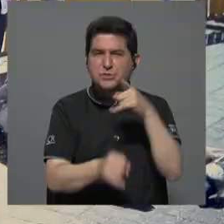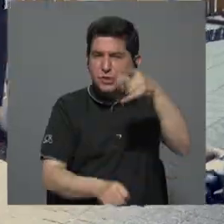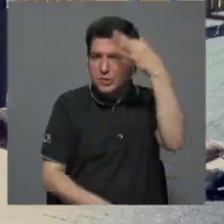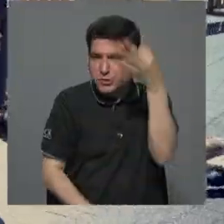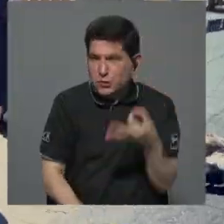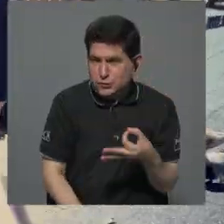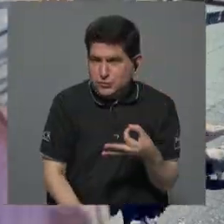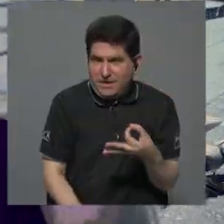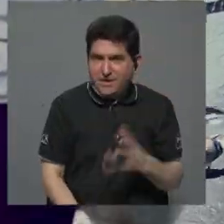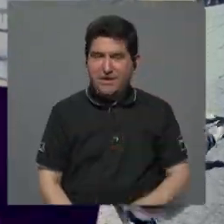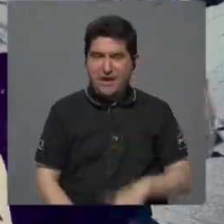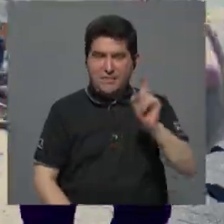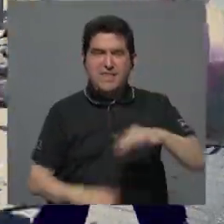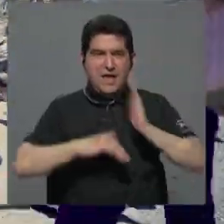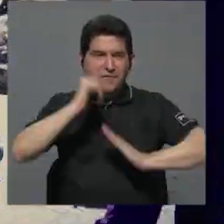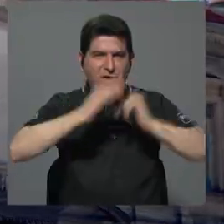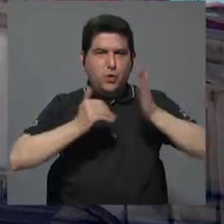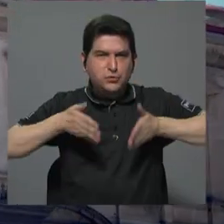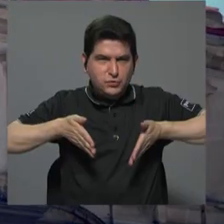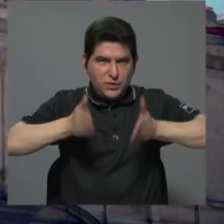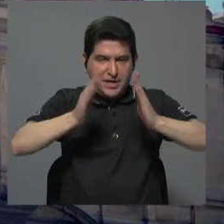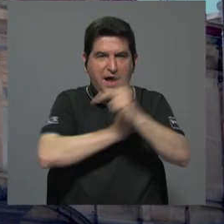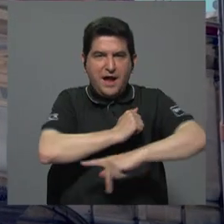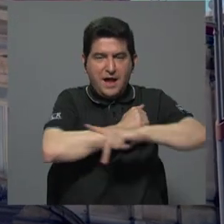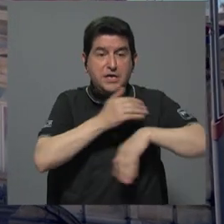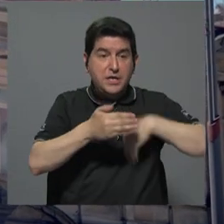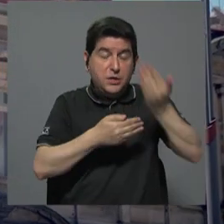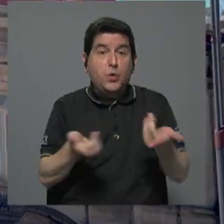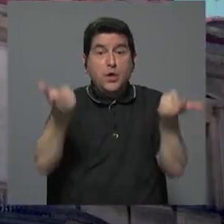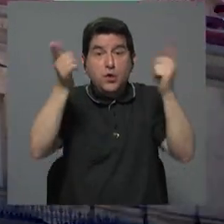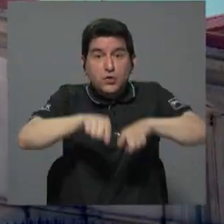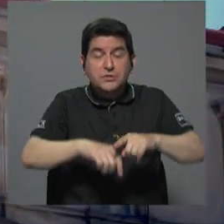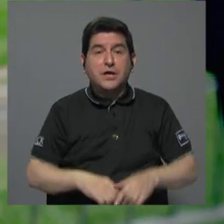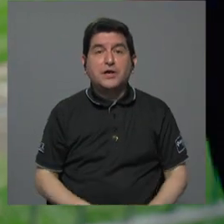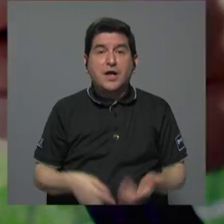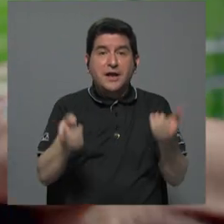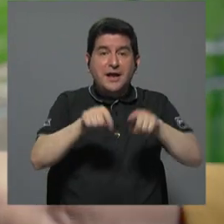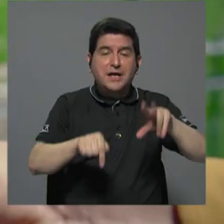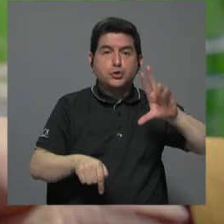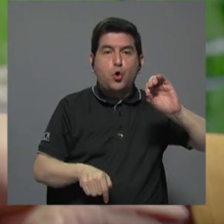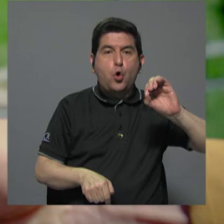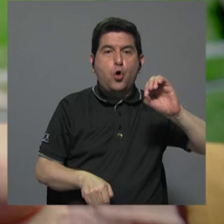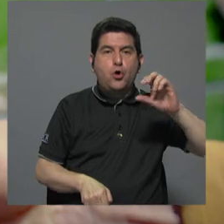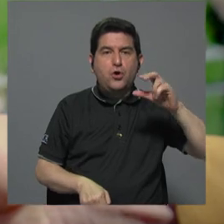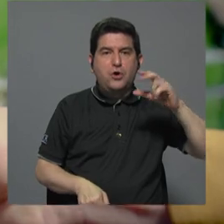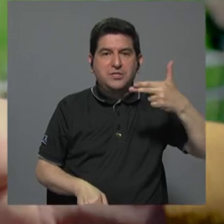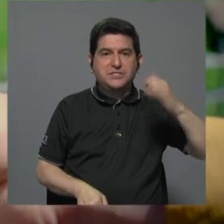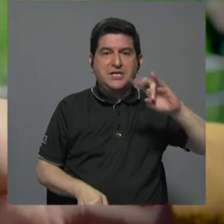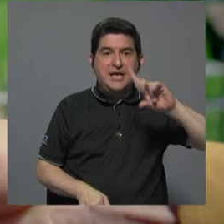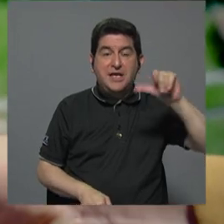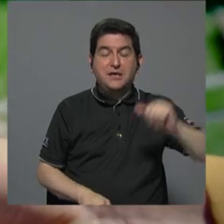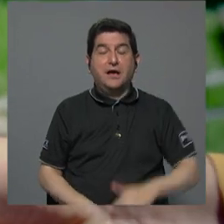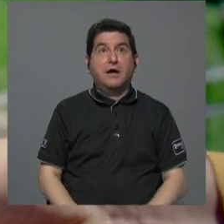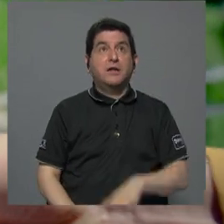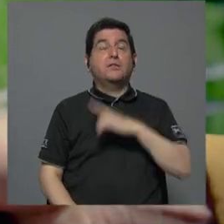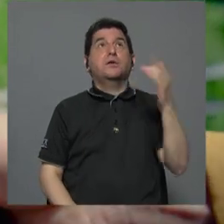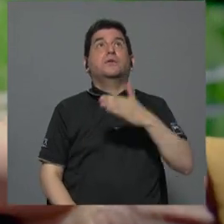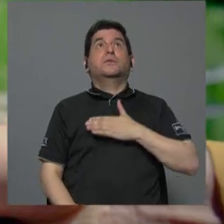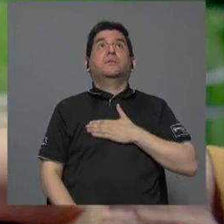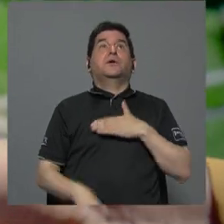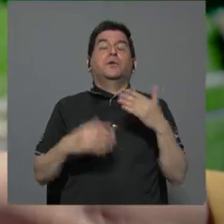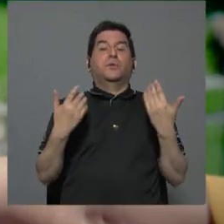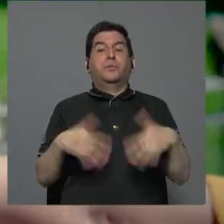usted que debe construir las carreteras en el país después de lo que pasó con el caso cochinilla? Ay, Dios mío, Dios